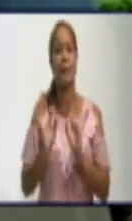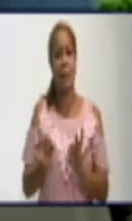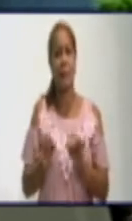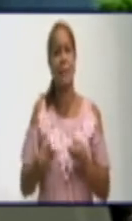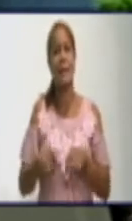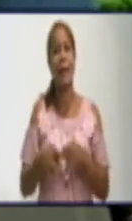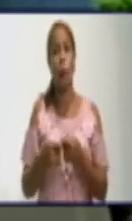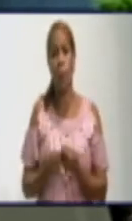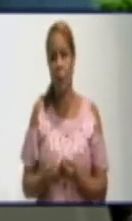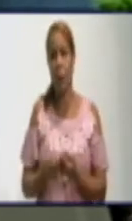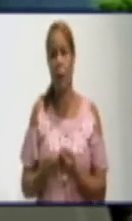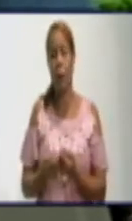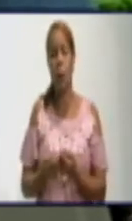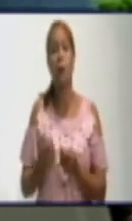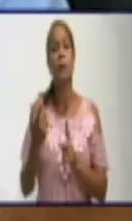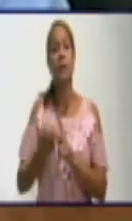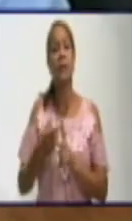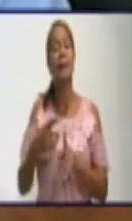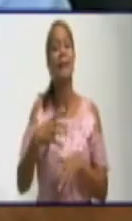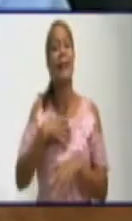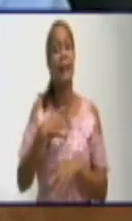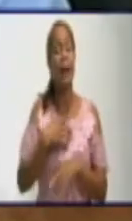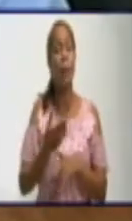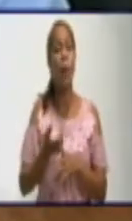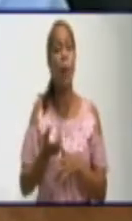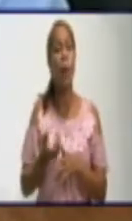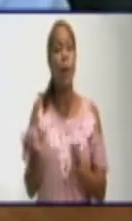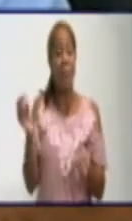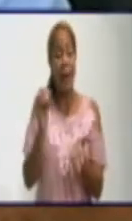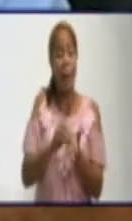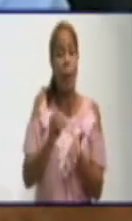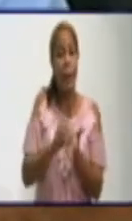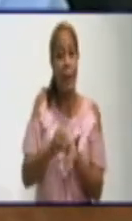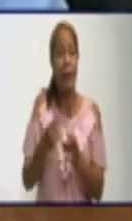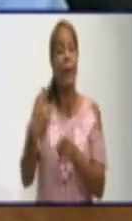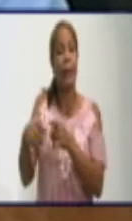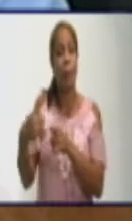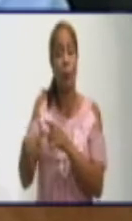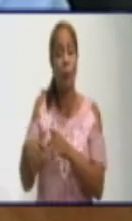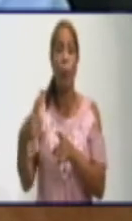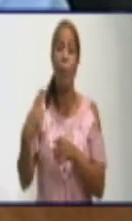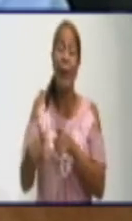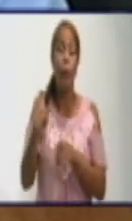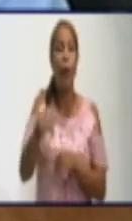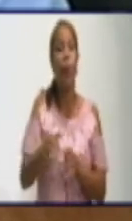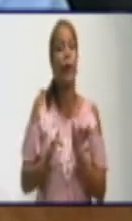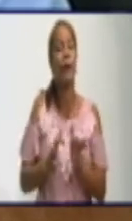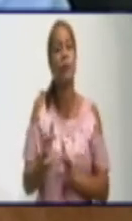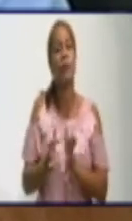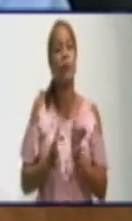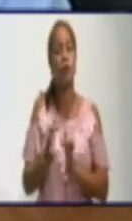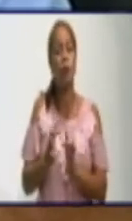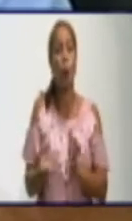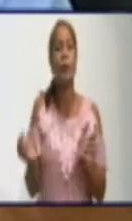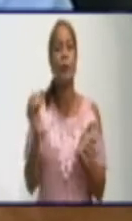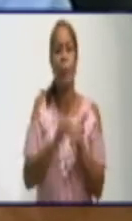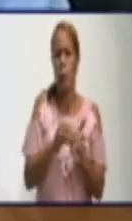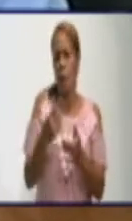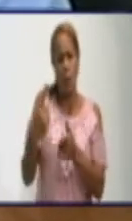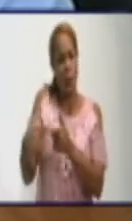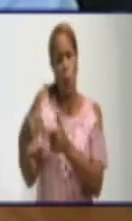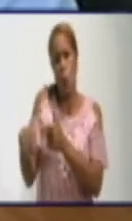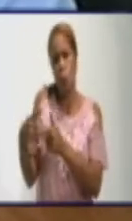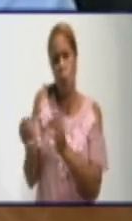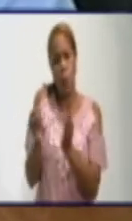y teníamos también un repuesto y se ha ido armando la bomba, ahora está en función de confeccionar unos bujes que lleva de bronce